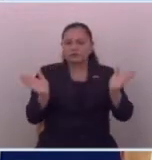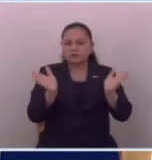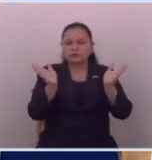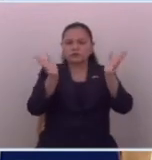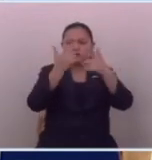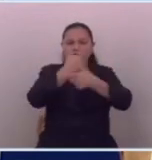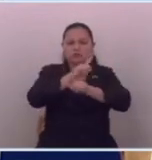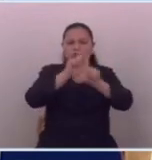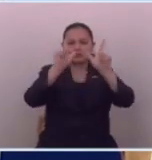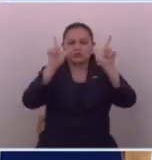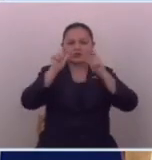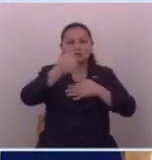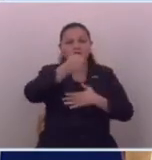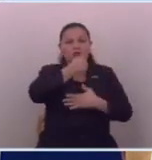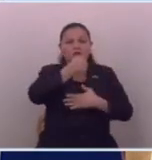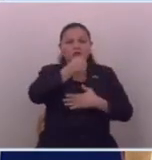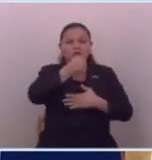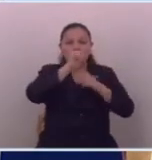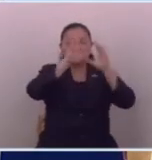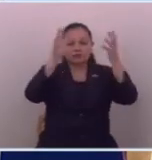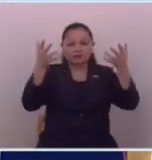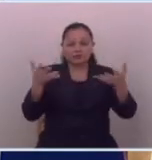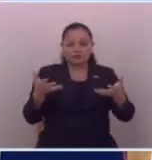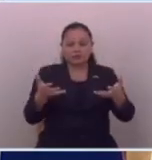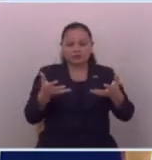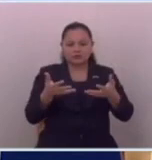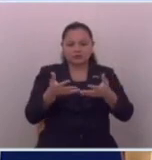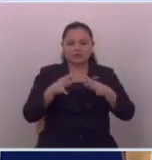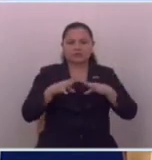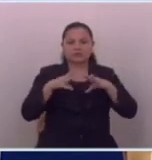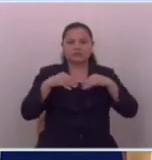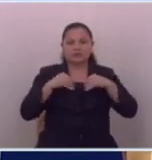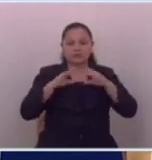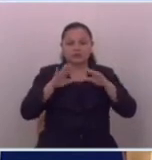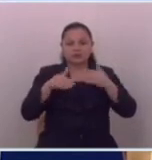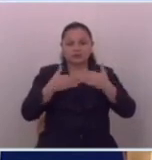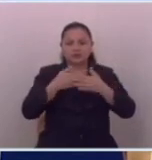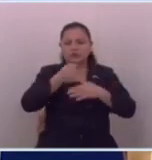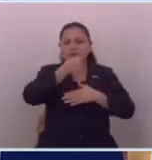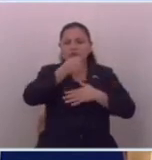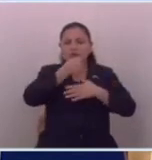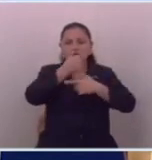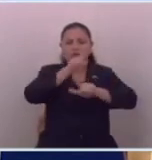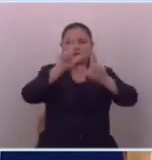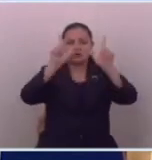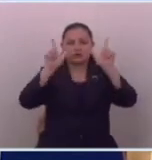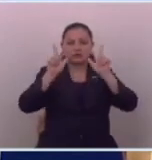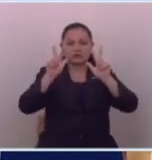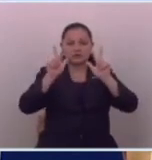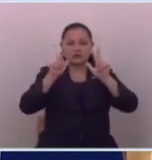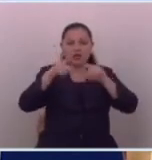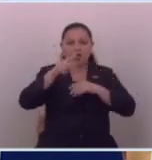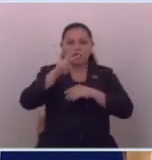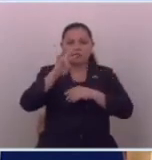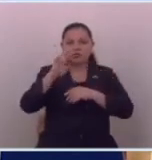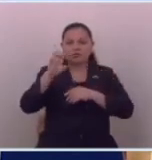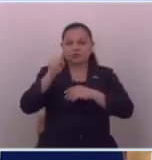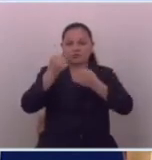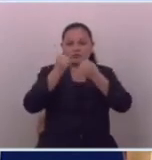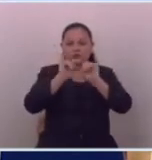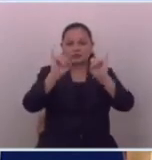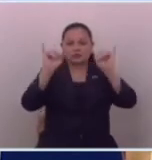la libertad de prensa en el mundo, a reconocer que una prensa libre, pluralista e